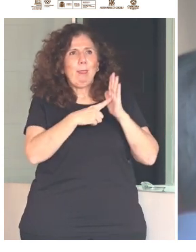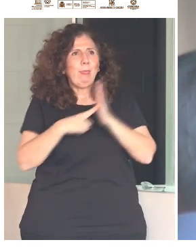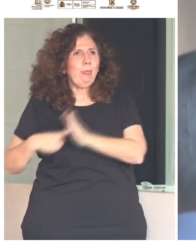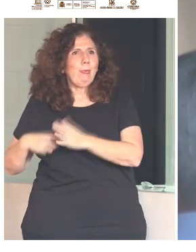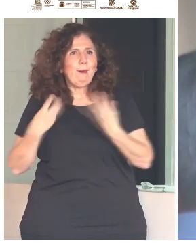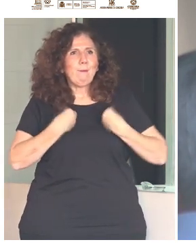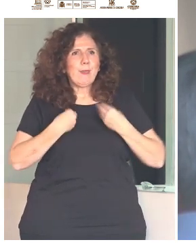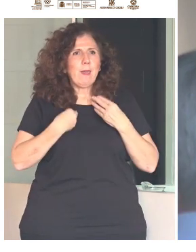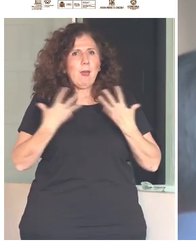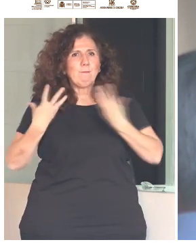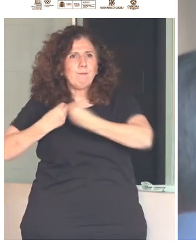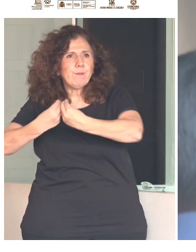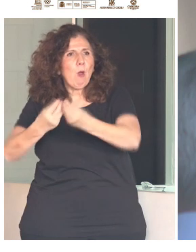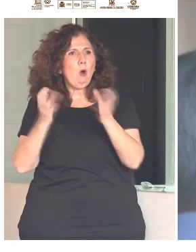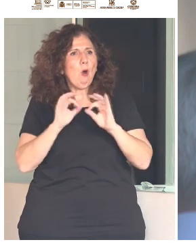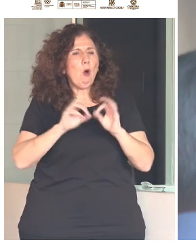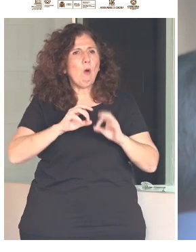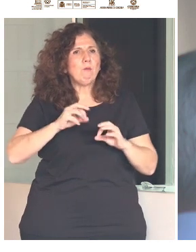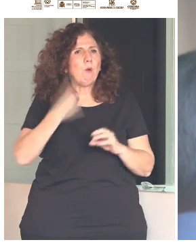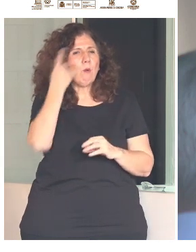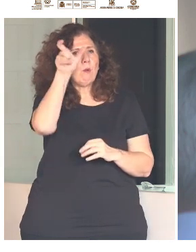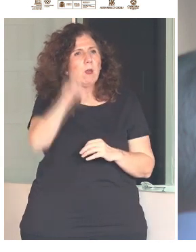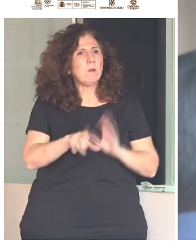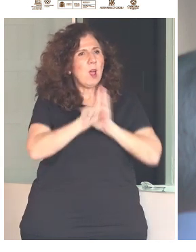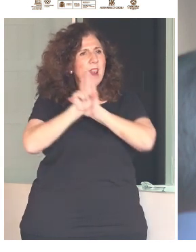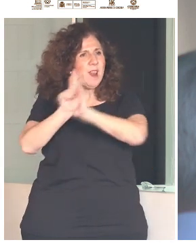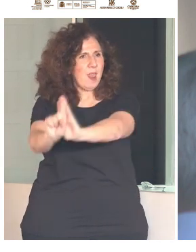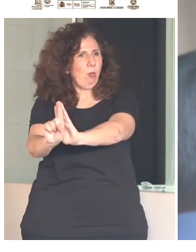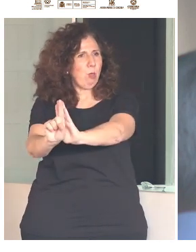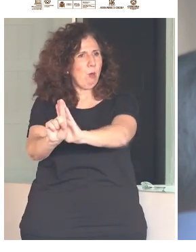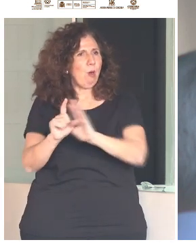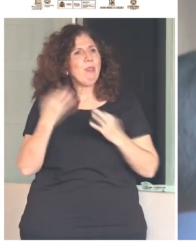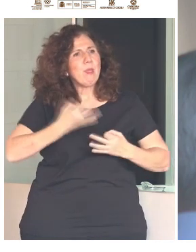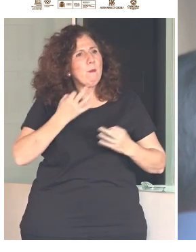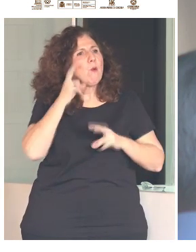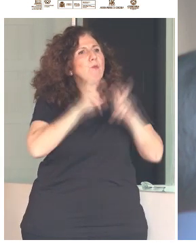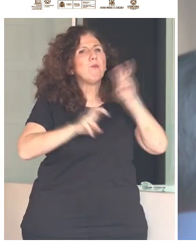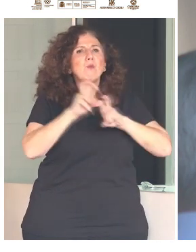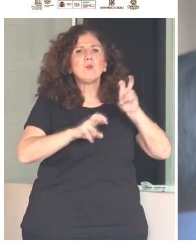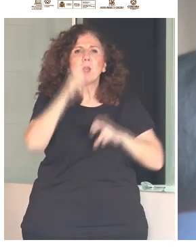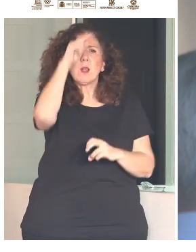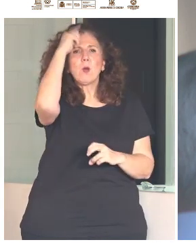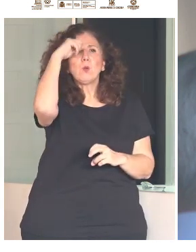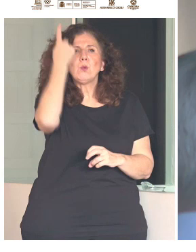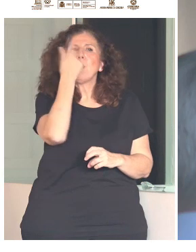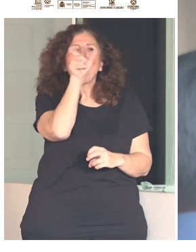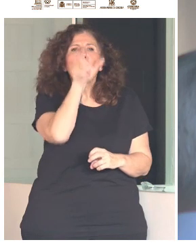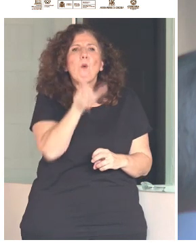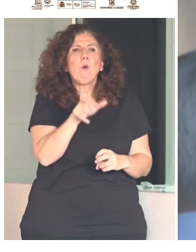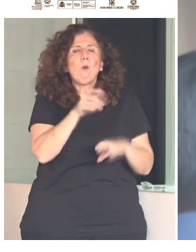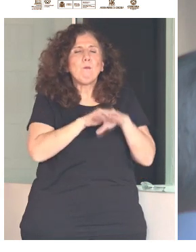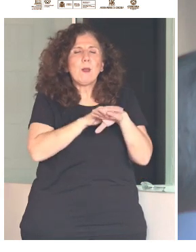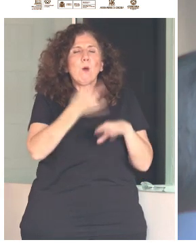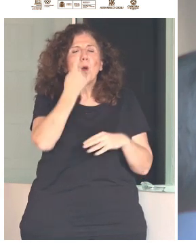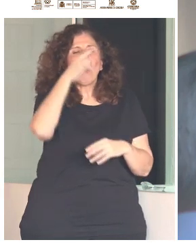y de negación de estatus de persona y tenemos que buscar en la cultura la mejor aliada para